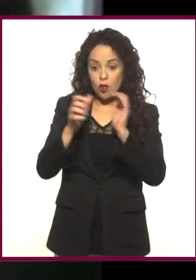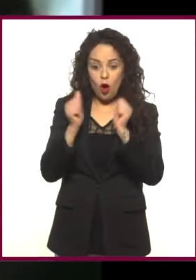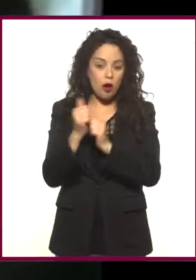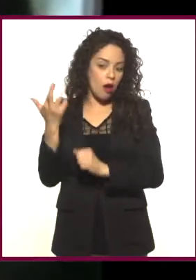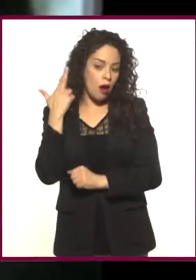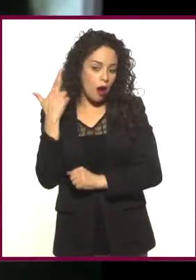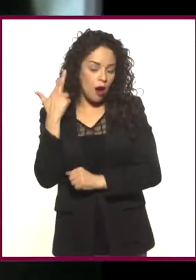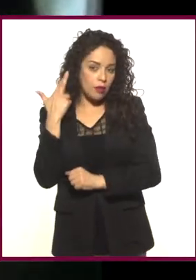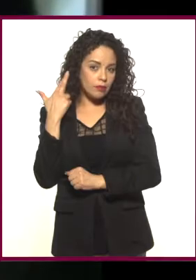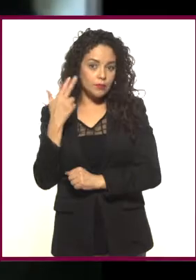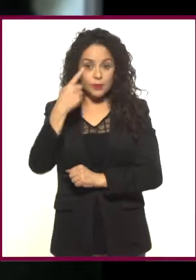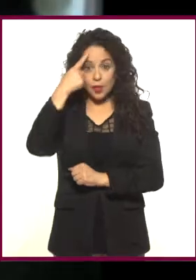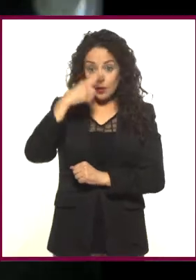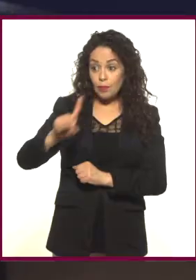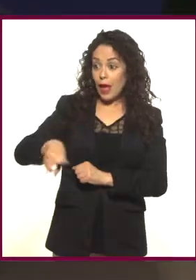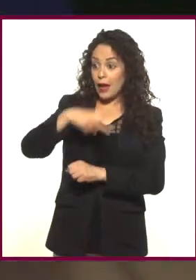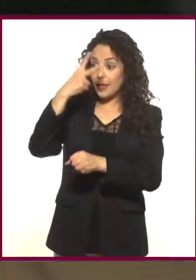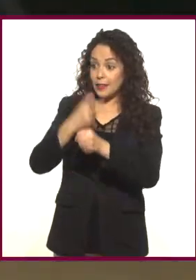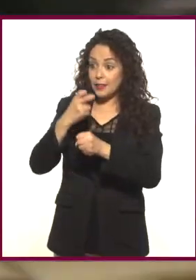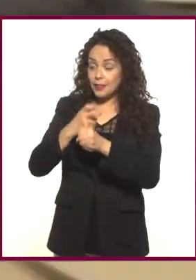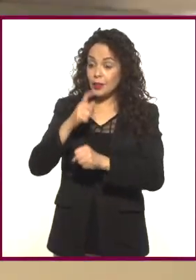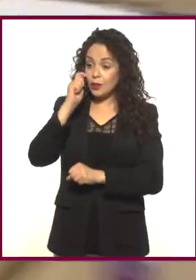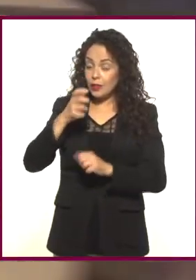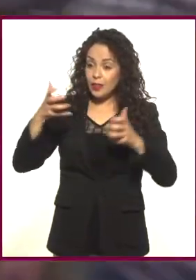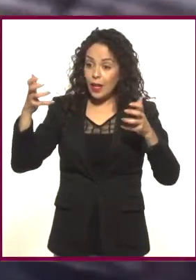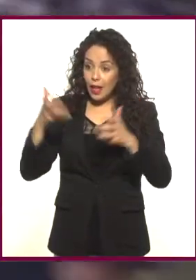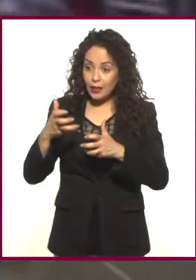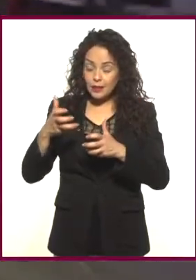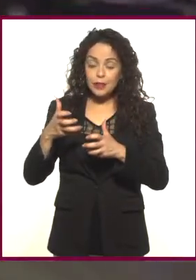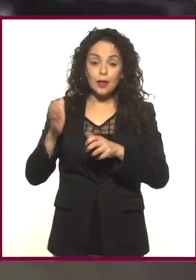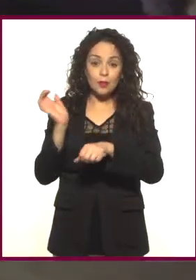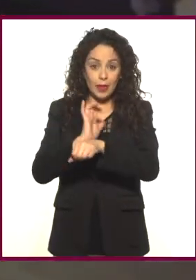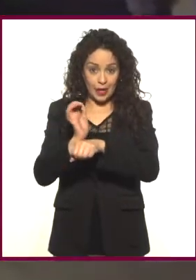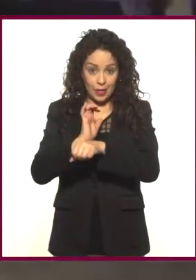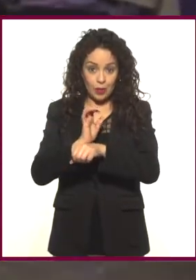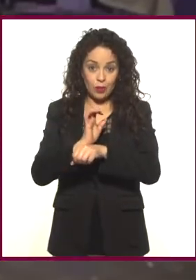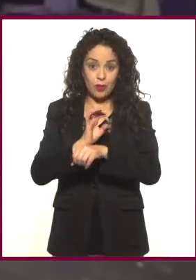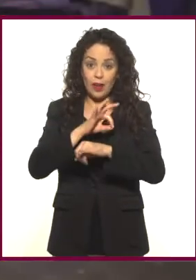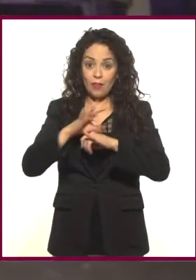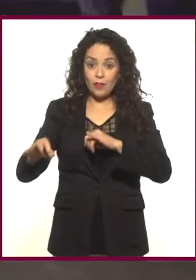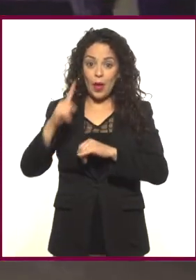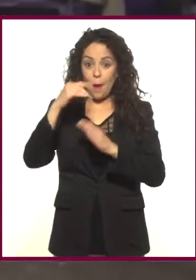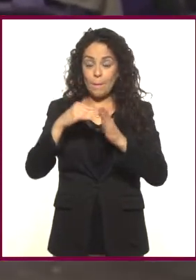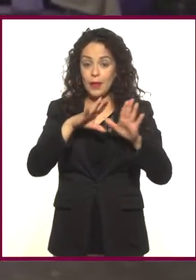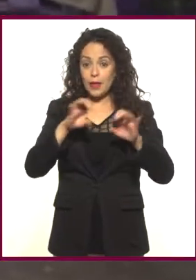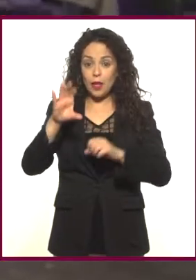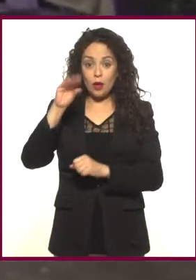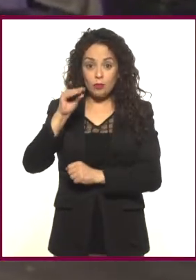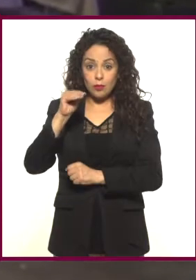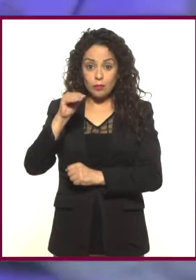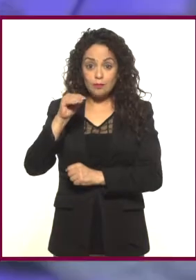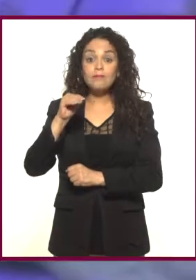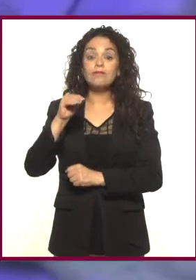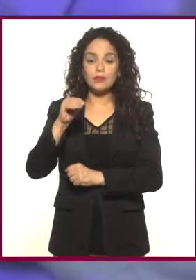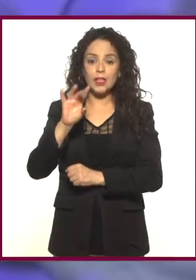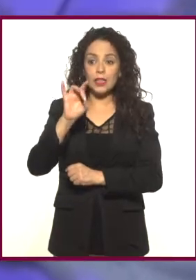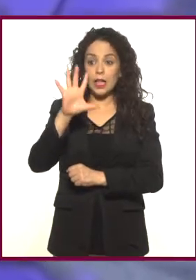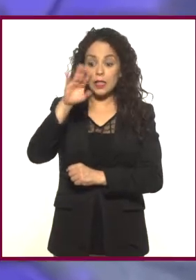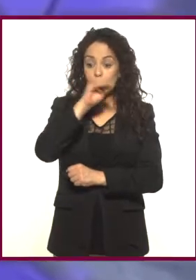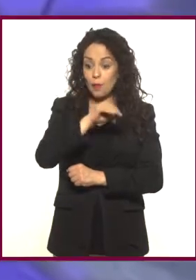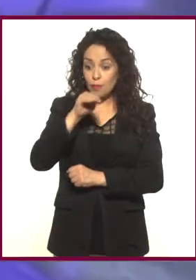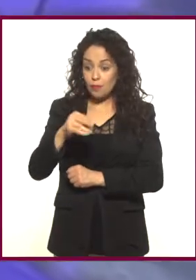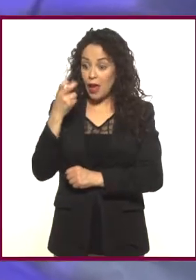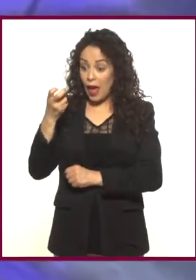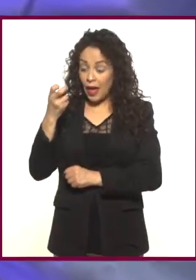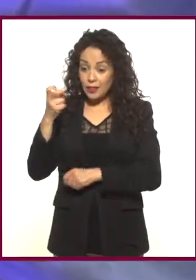Ya para la segunda tanda de la Guerra de las Galaxias, que se hicieron a finales de los 90, George Lucas le dijo adiós a la película de 35 milímetros.